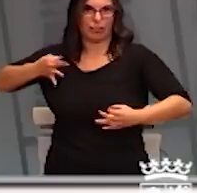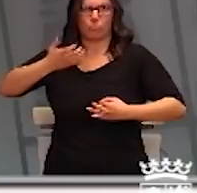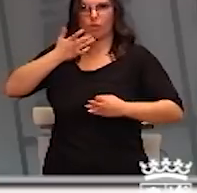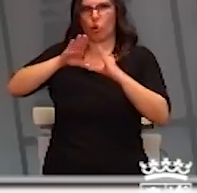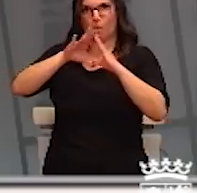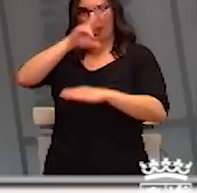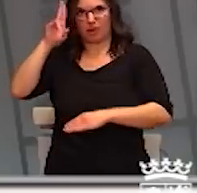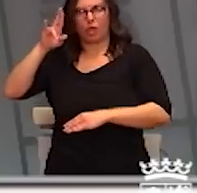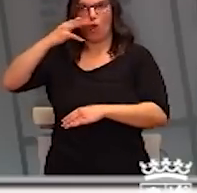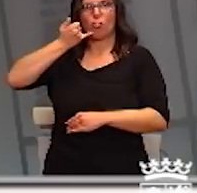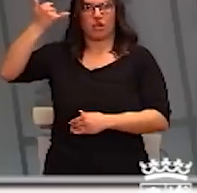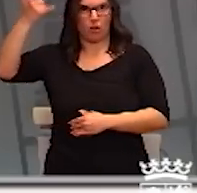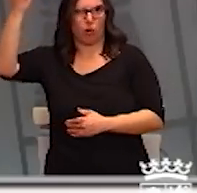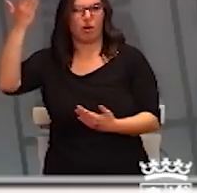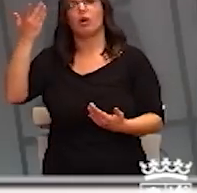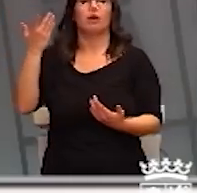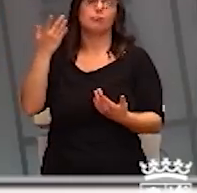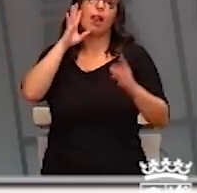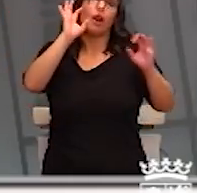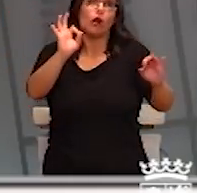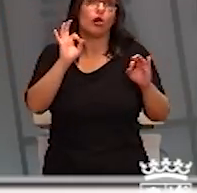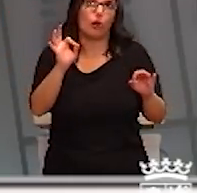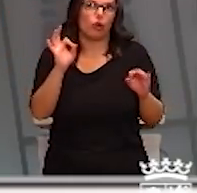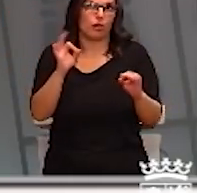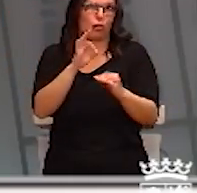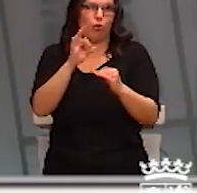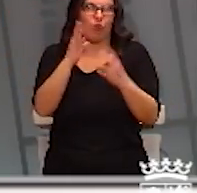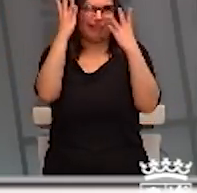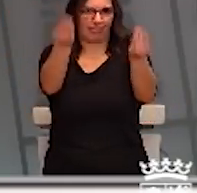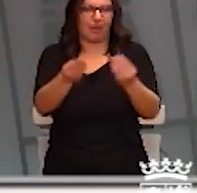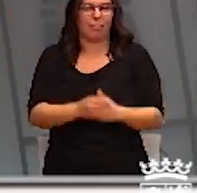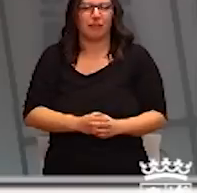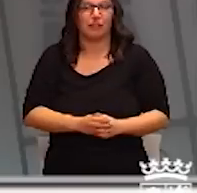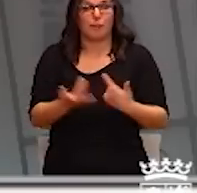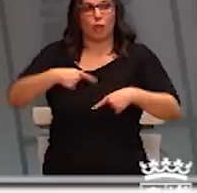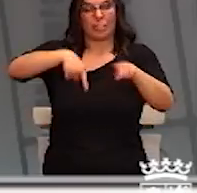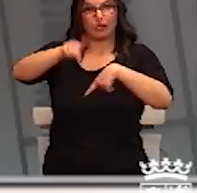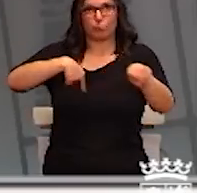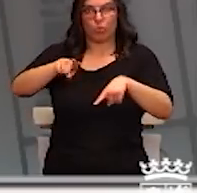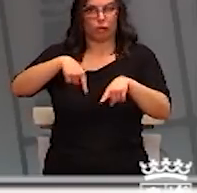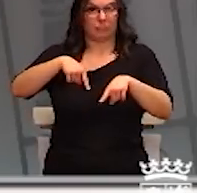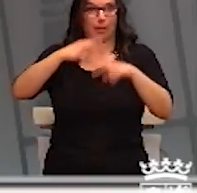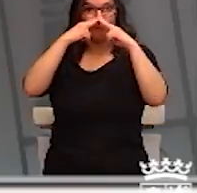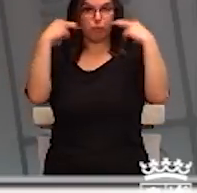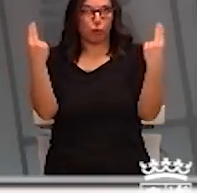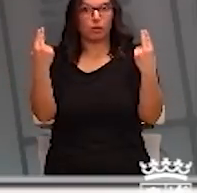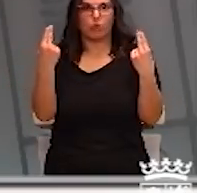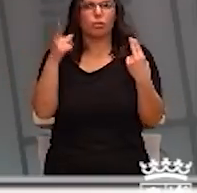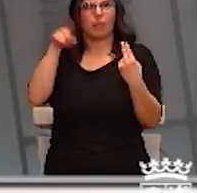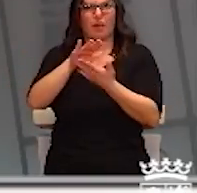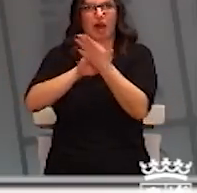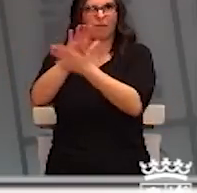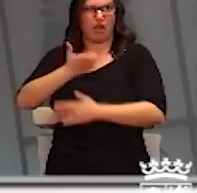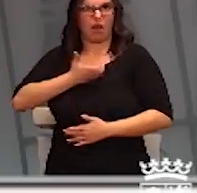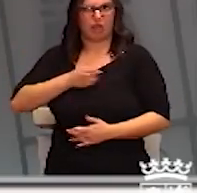bastante fácil de suponer a qué nos referimos, pero el transporte urbano y en eso vamos a hablar hoy con los alcaldes, con los